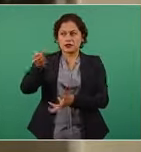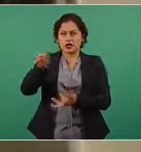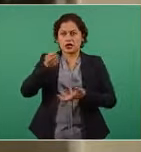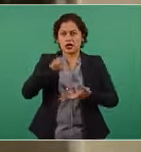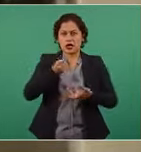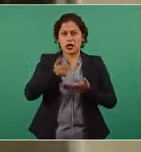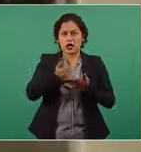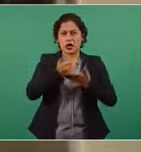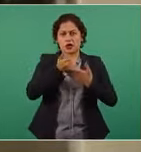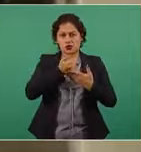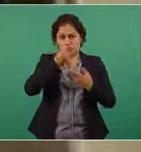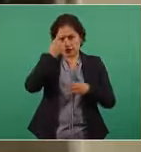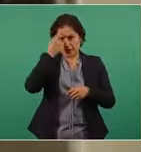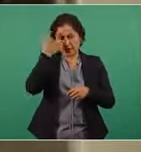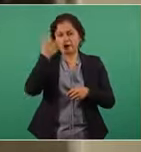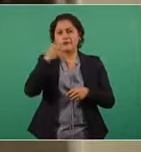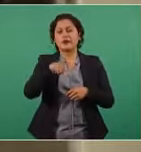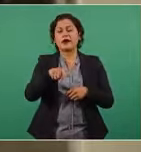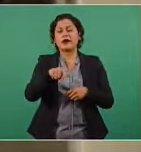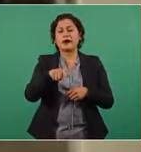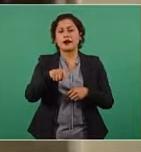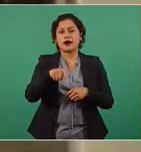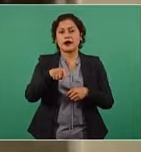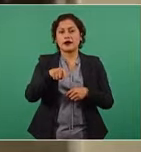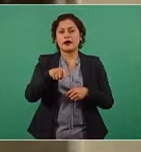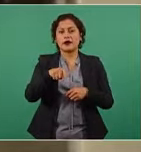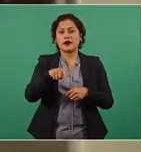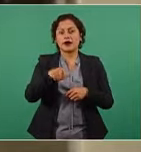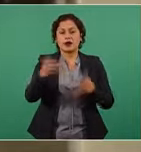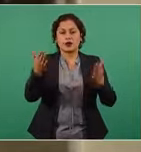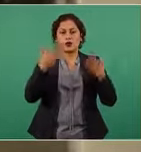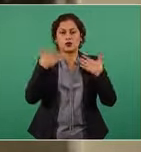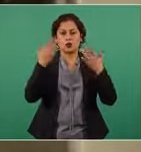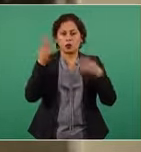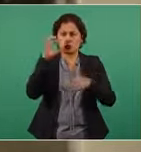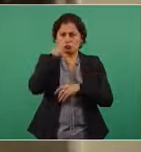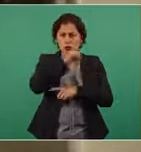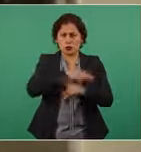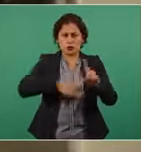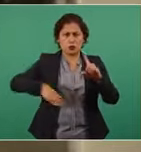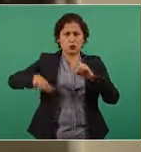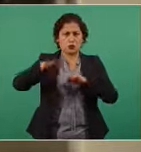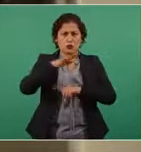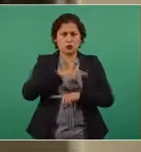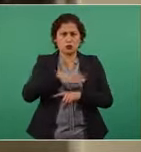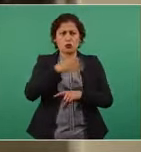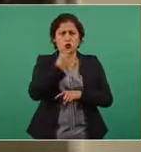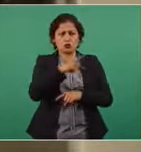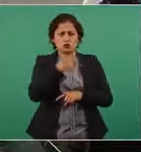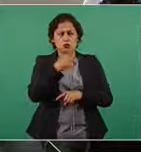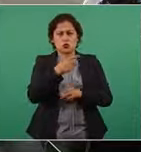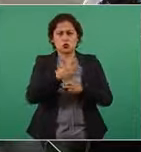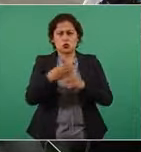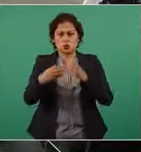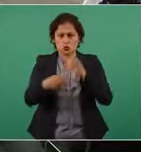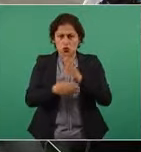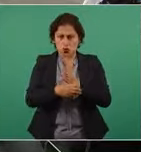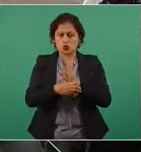subsanar el tremendo calor que hace y tienen que tener prendidos sus aparatos. Sí, eso